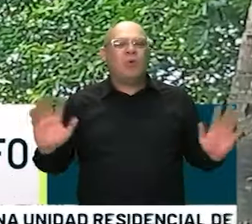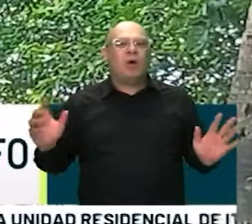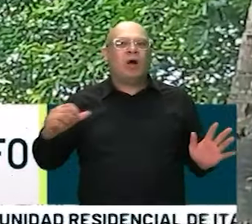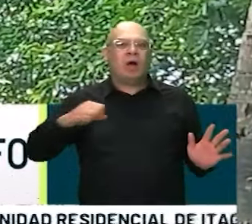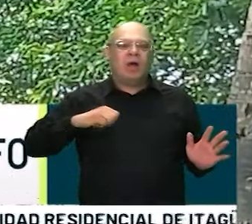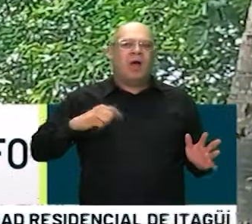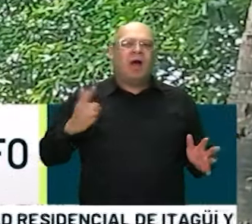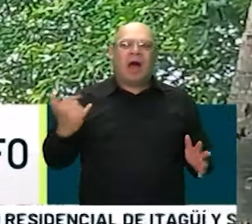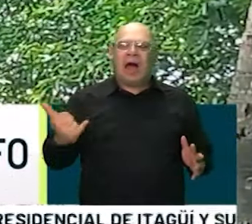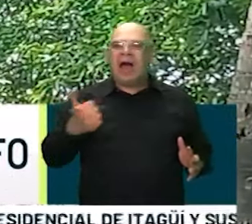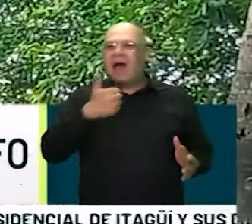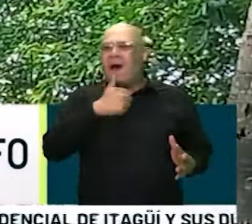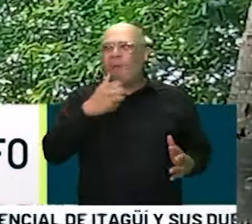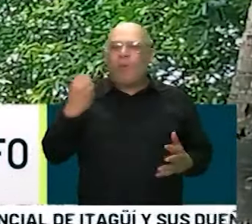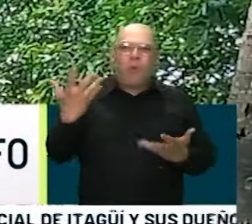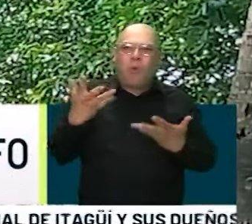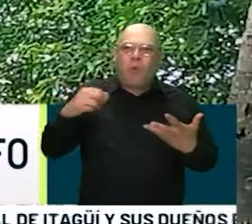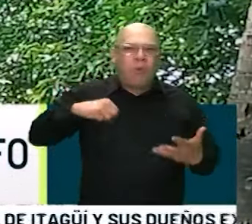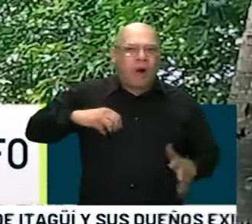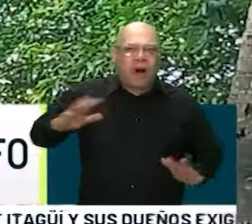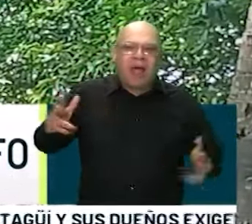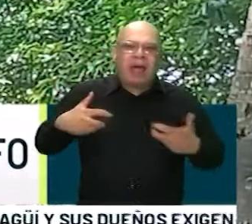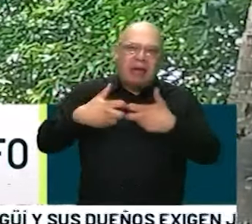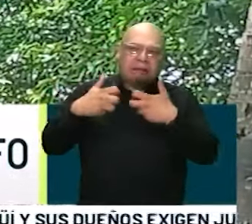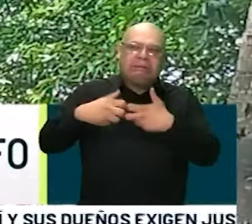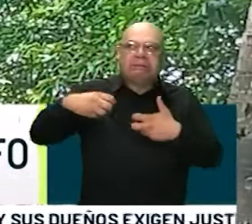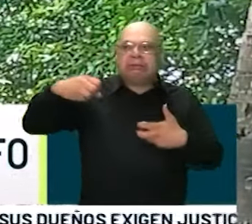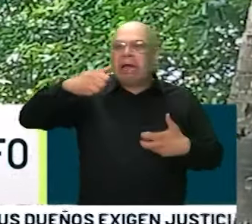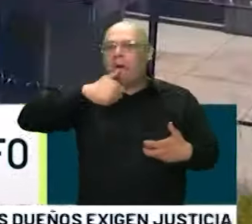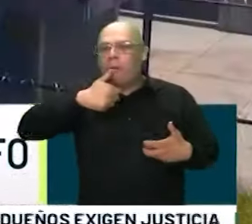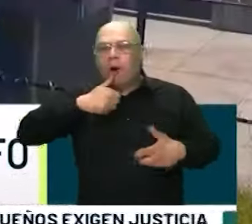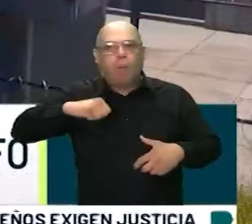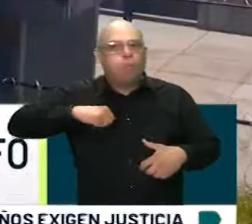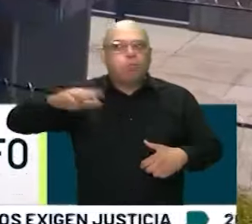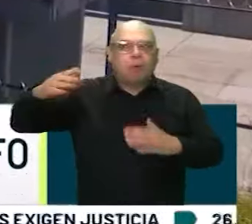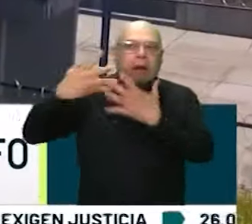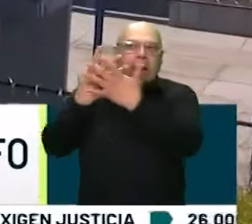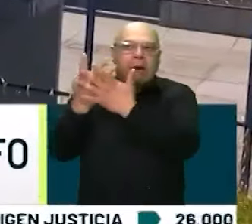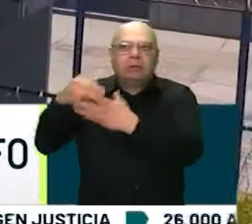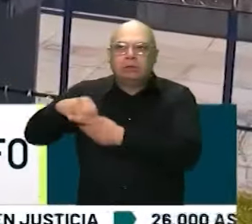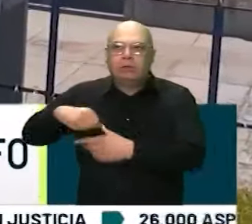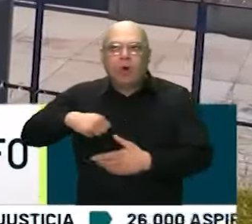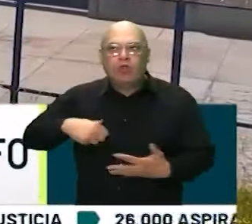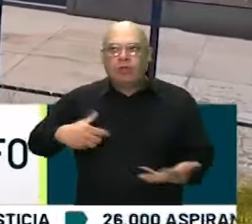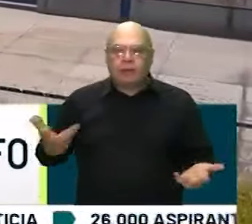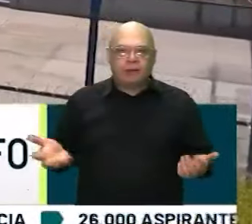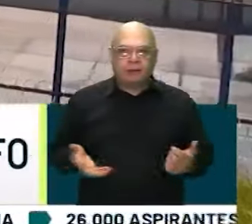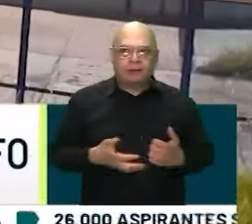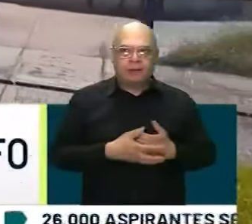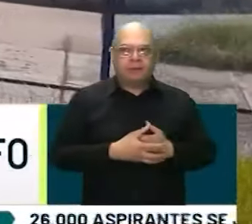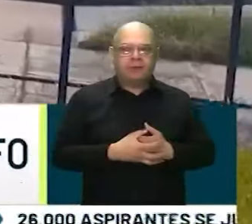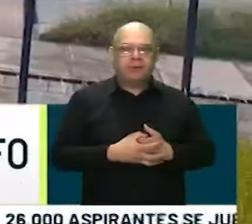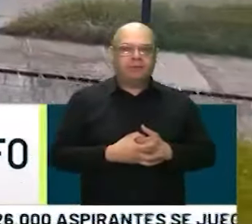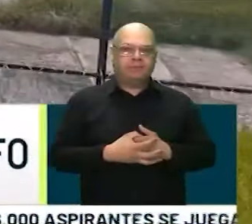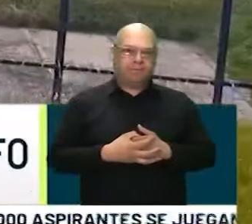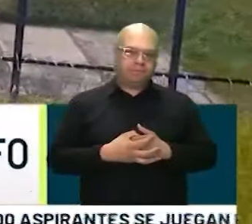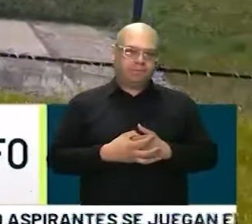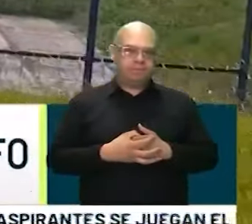momentos, tanto como energía y agua potable. ¡El pueblo tiene hambre!